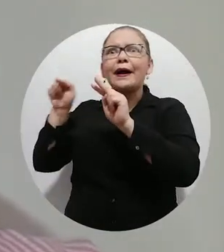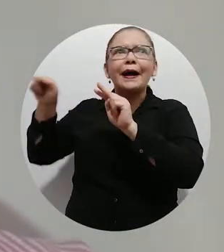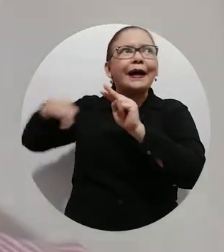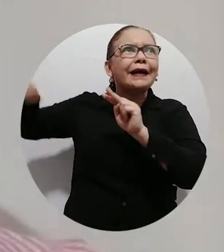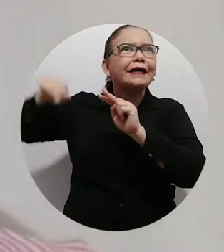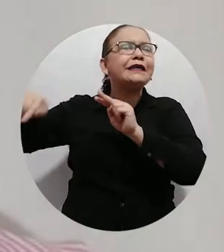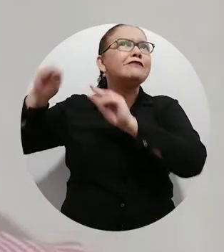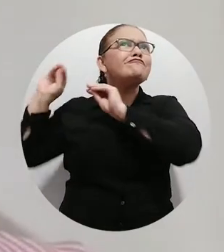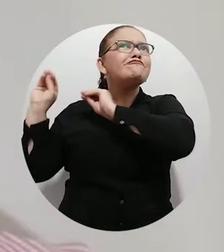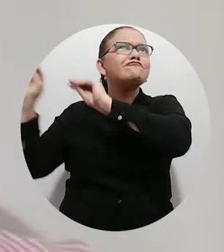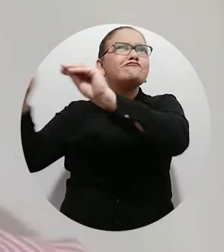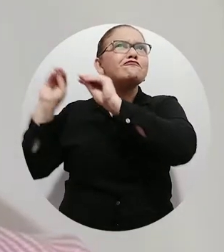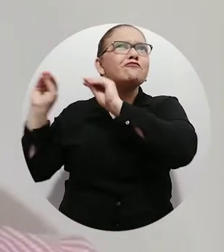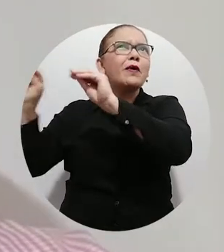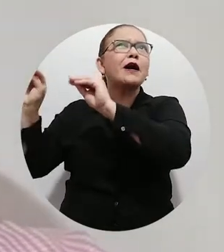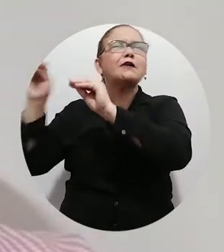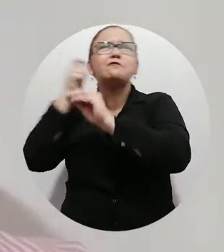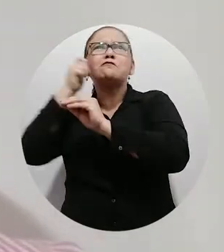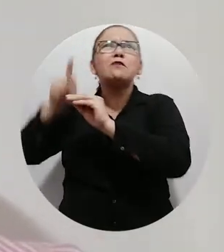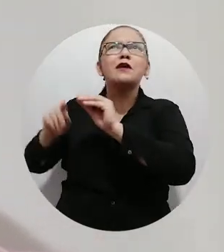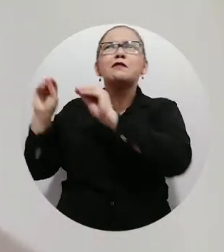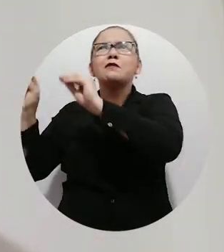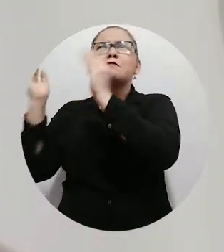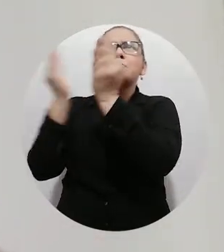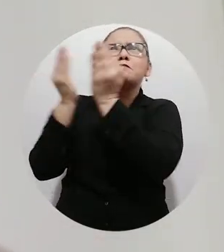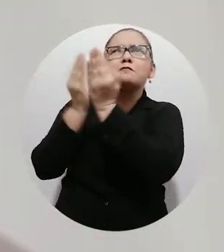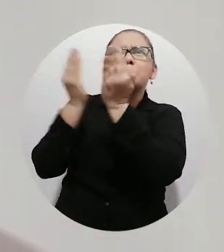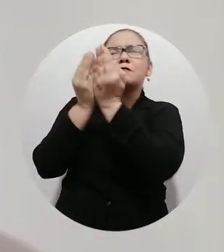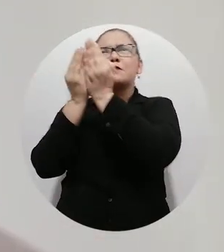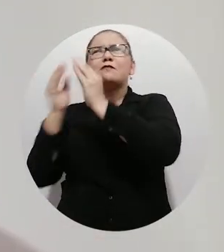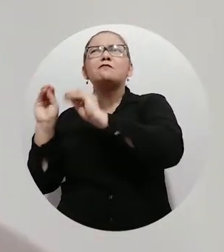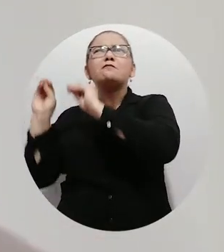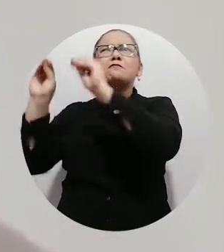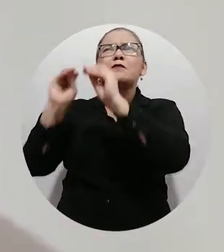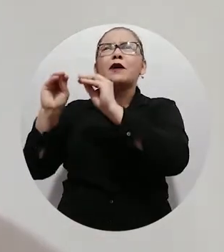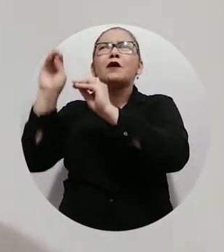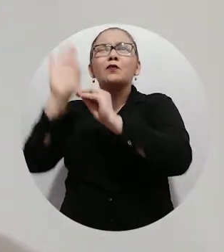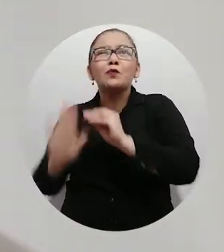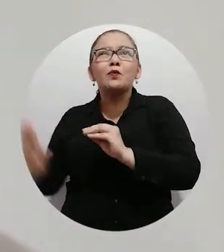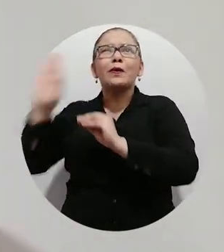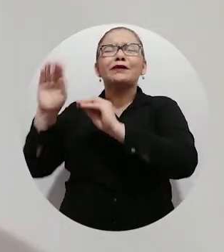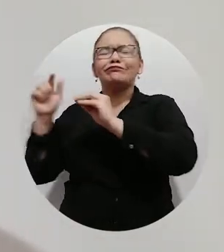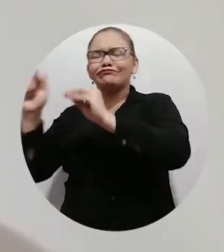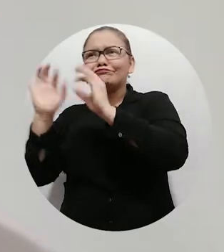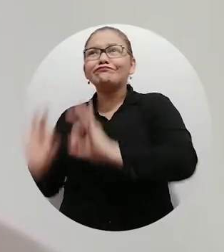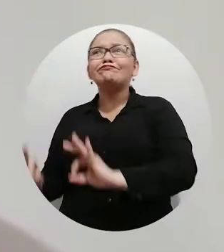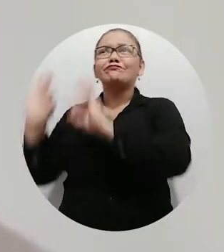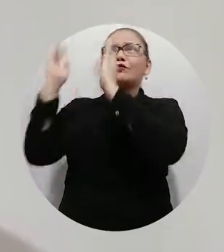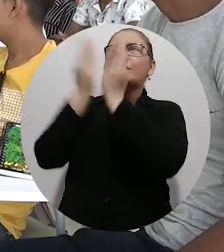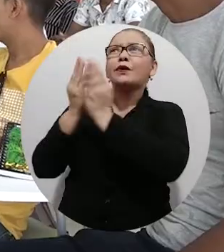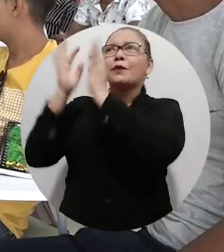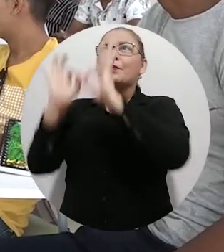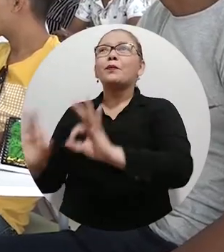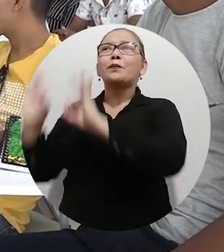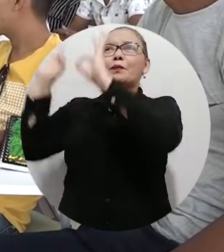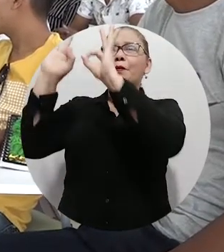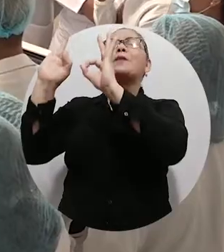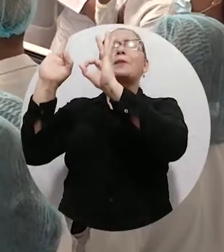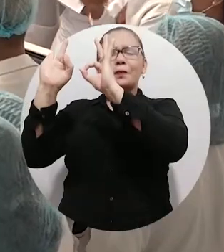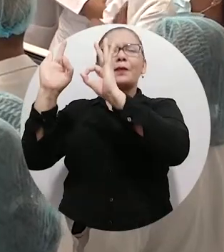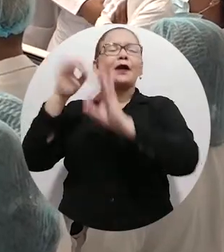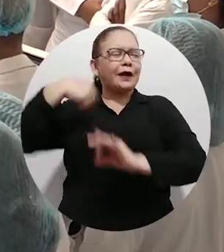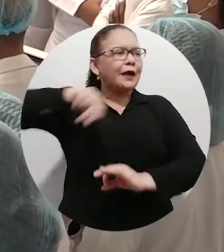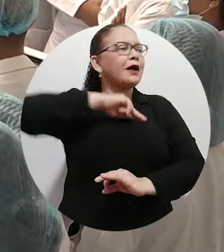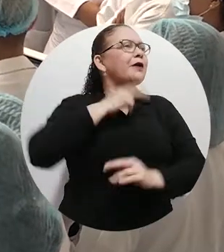certeza de que nuestro recurso humano de la ciudad, nuestro recurso humano del territorio está recibiendo una educación de alta calidad